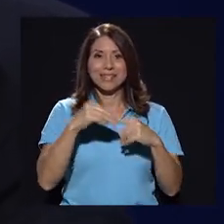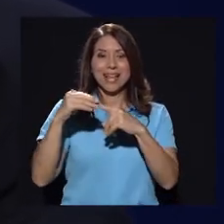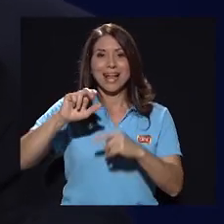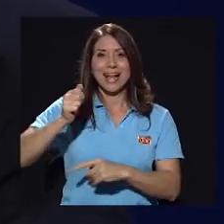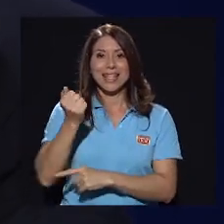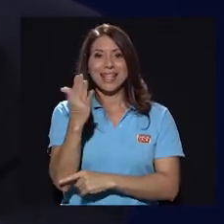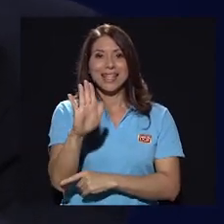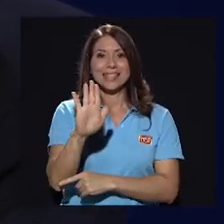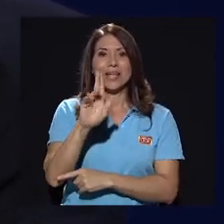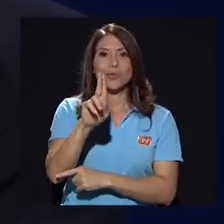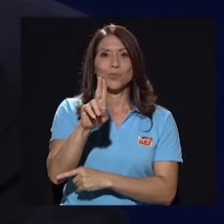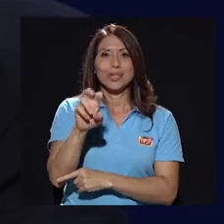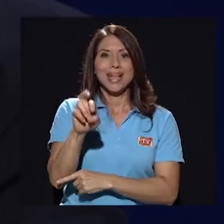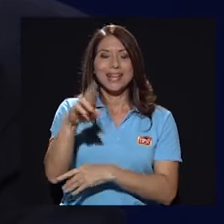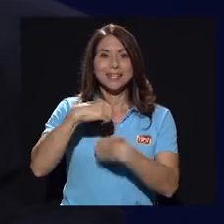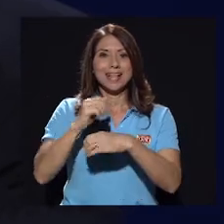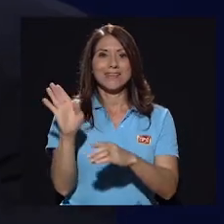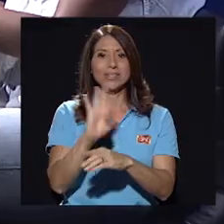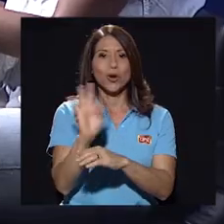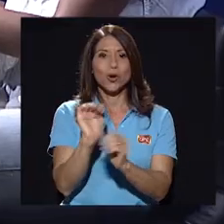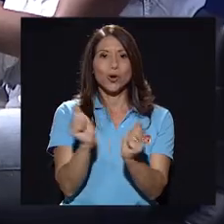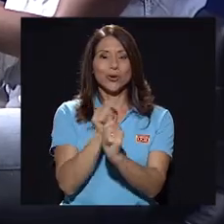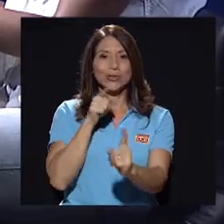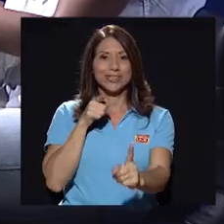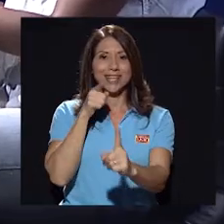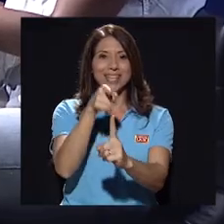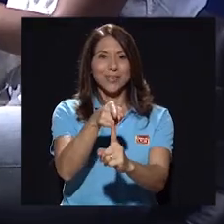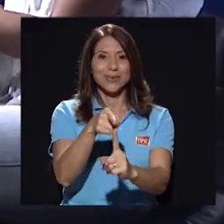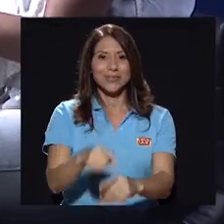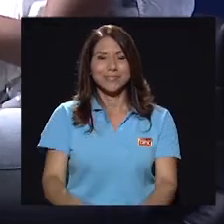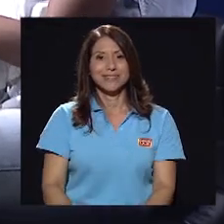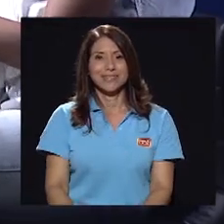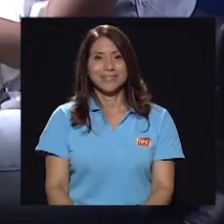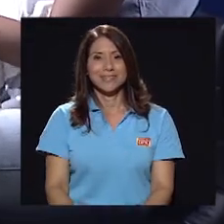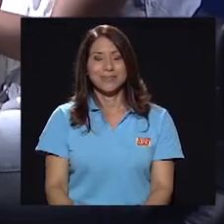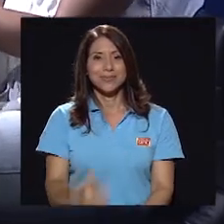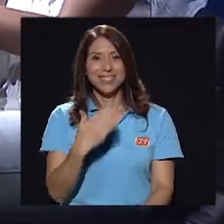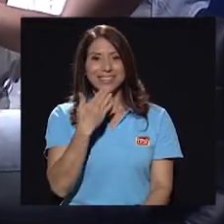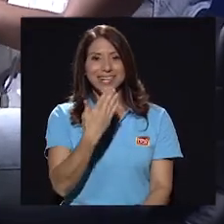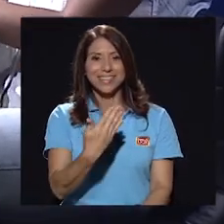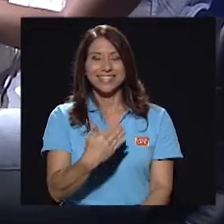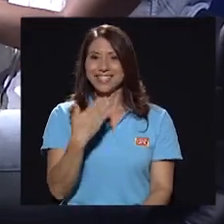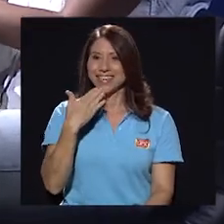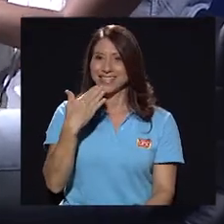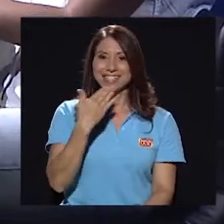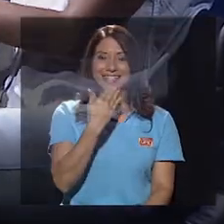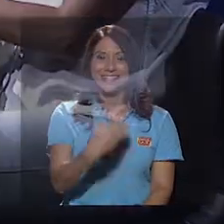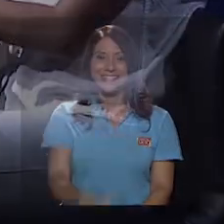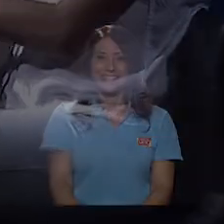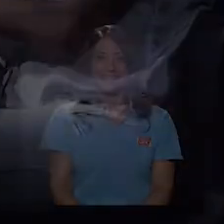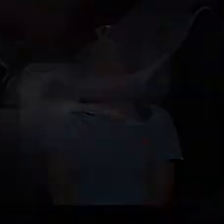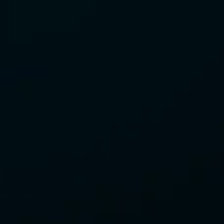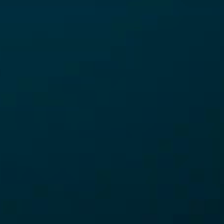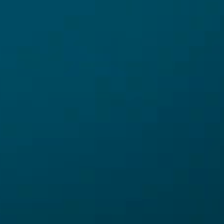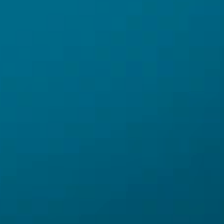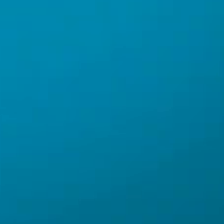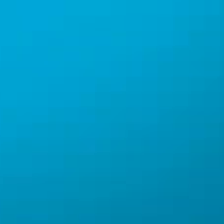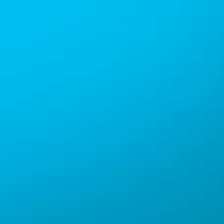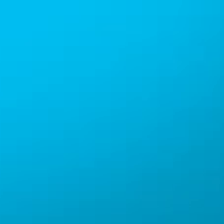especial de Canal 15 UCR en donde hacemos televisión con sentido. Muchas gracias. Gracias. Gracias.